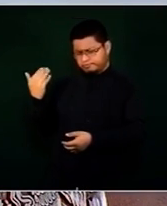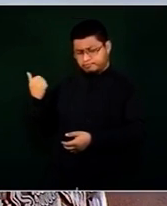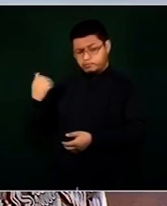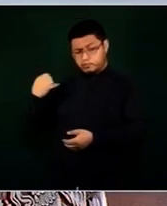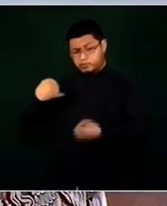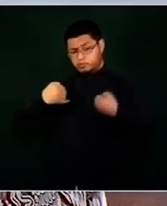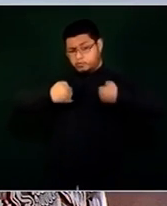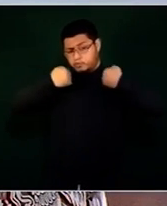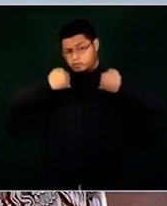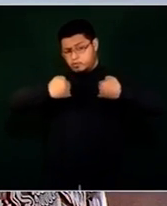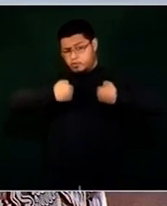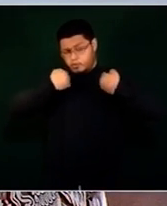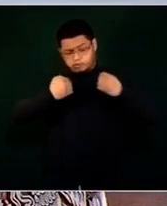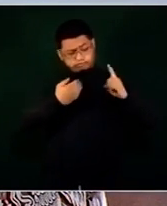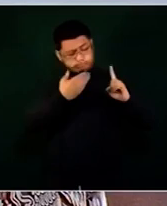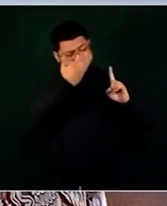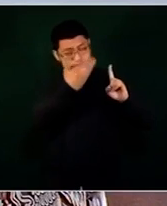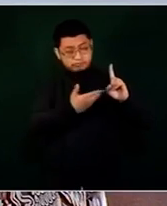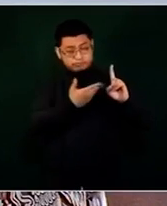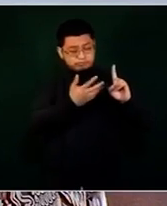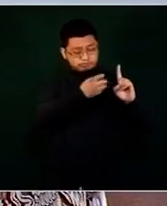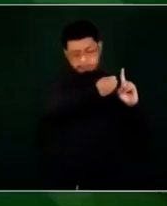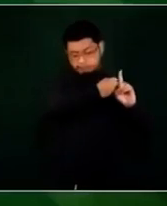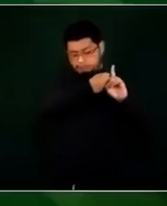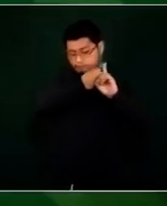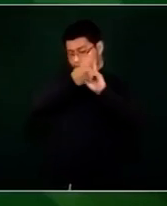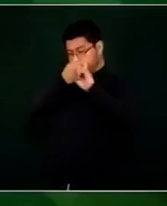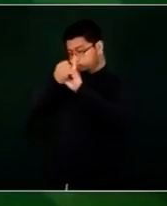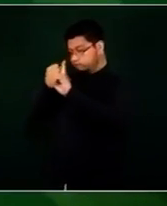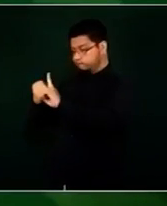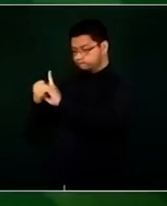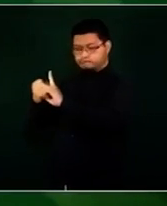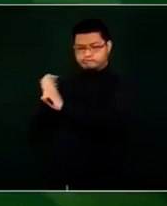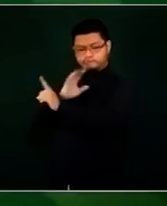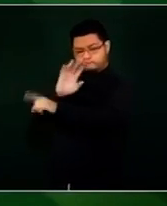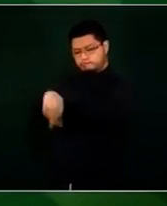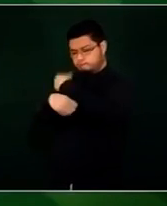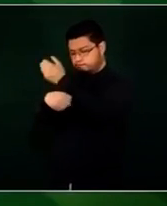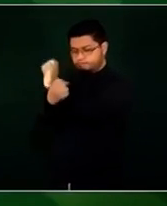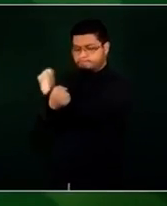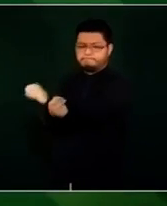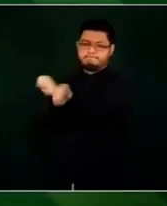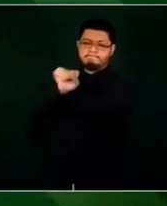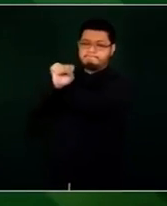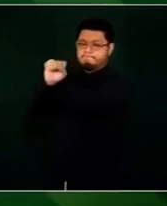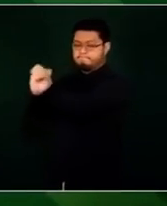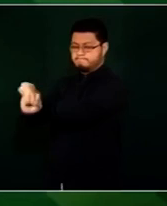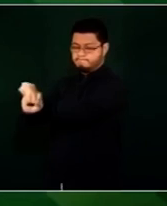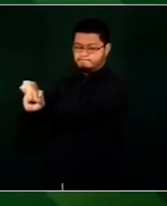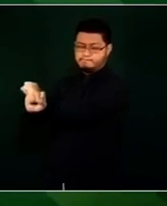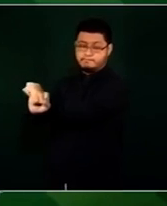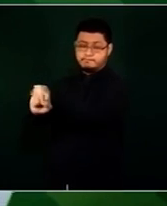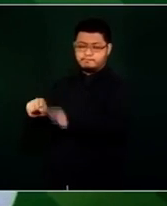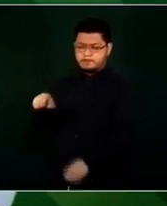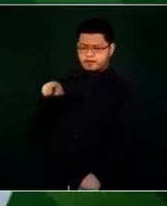detenido y hay